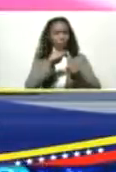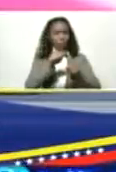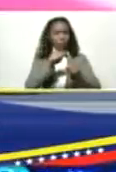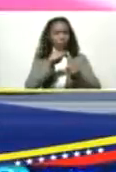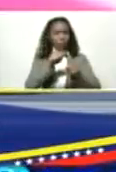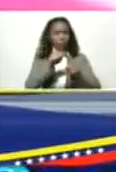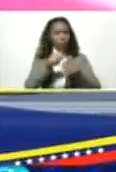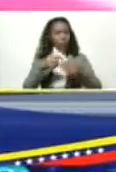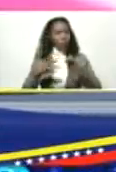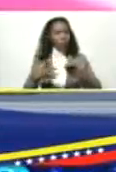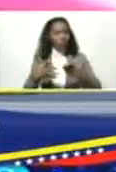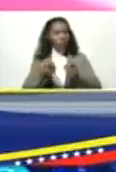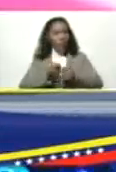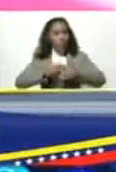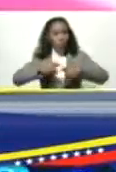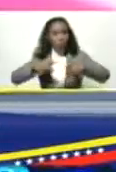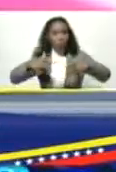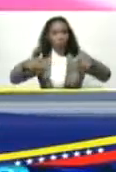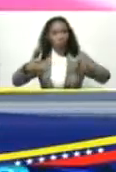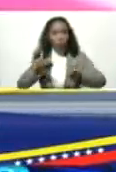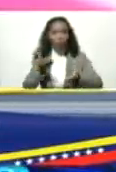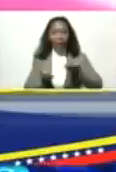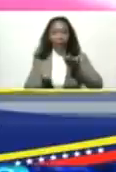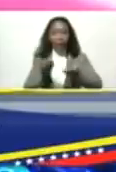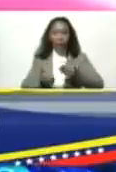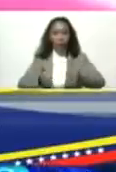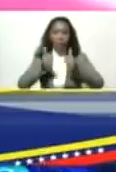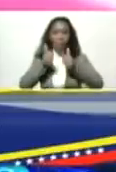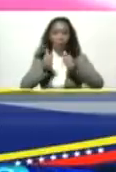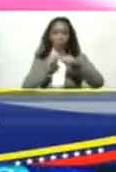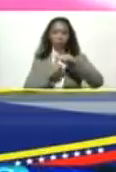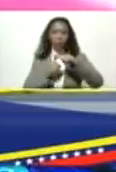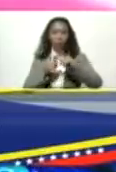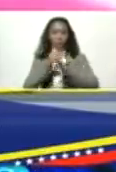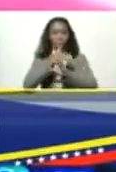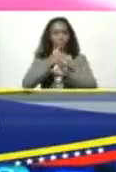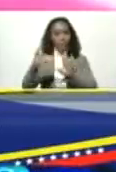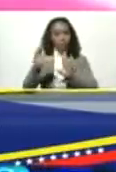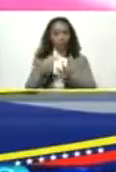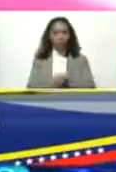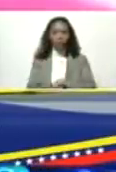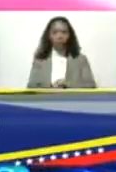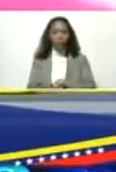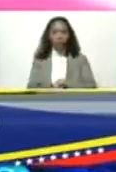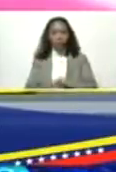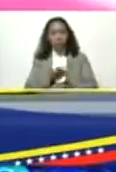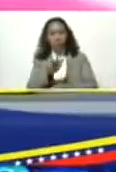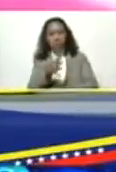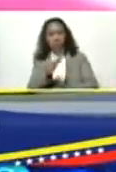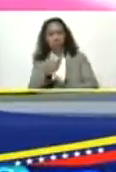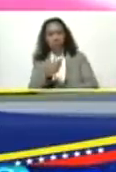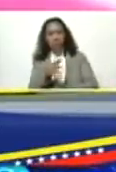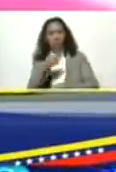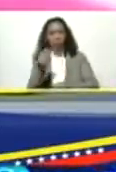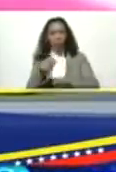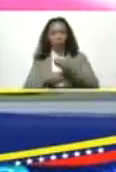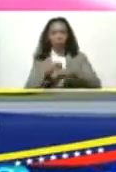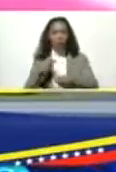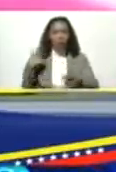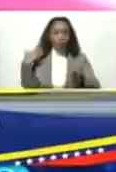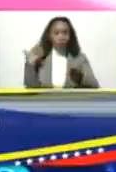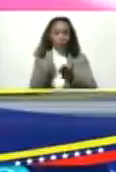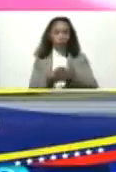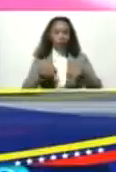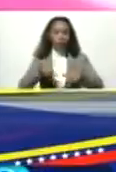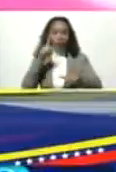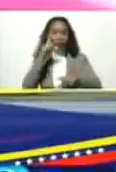es un crecimiento estable, mediano, por lo menos para lo que resta de esta década,